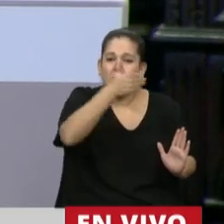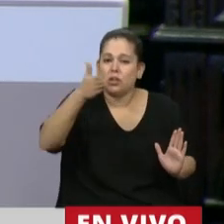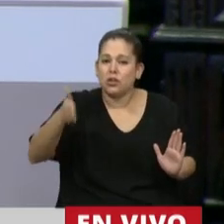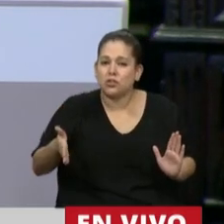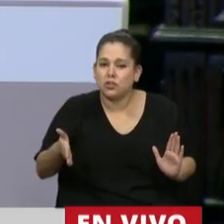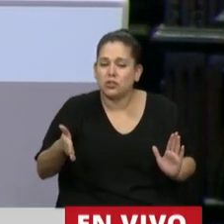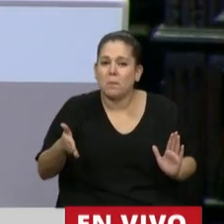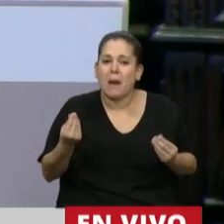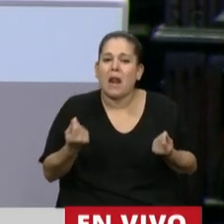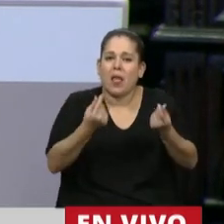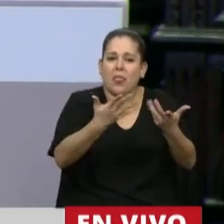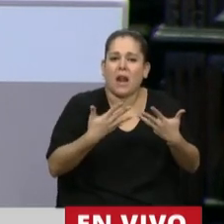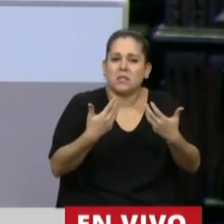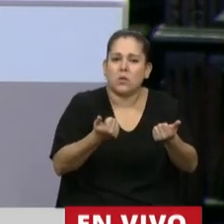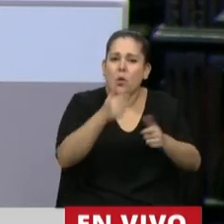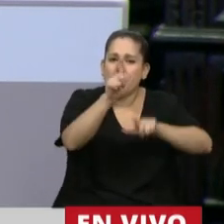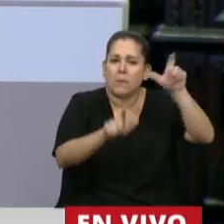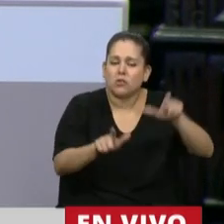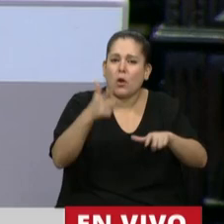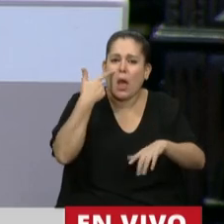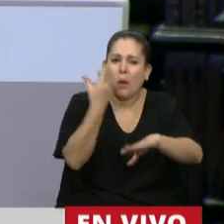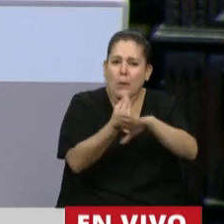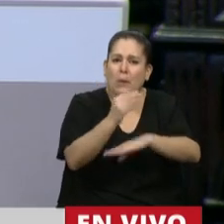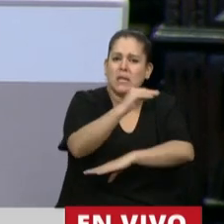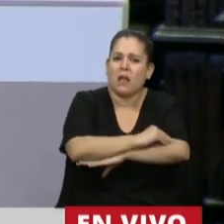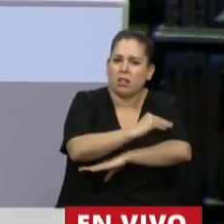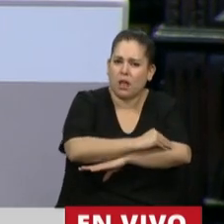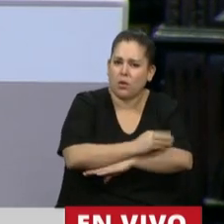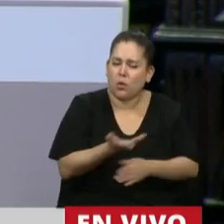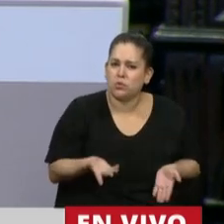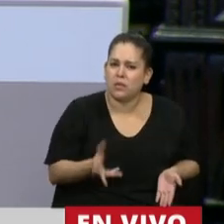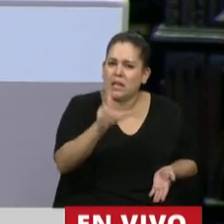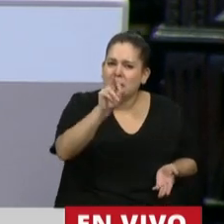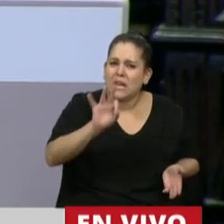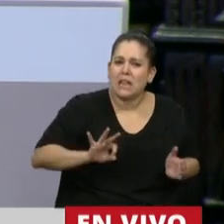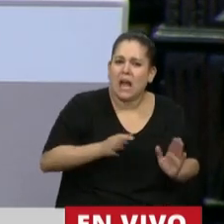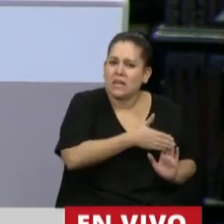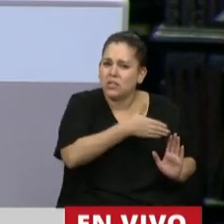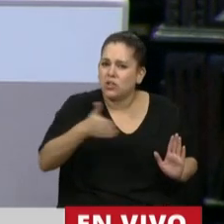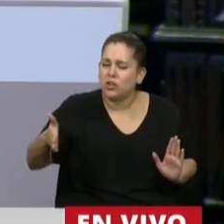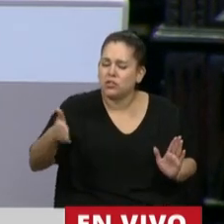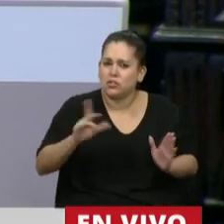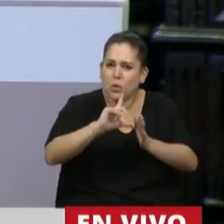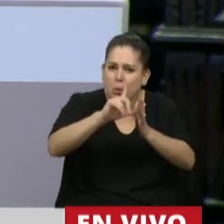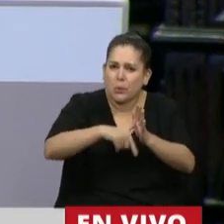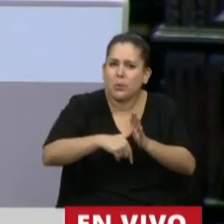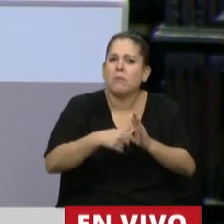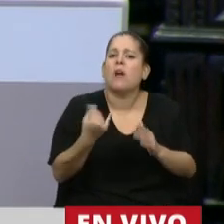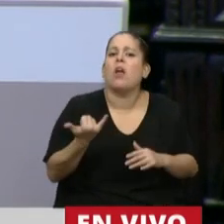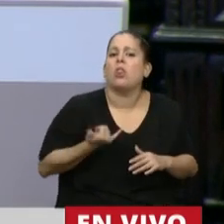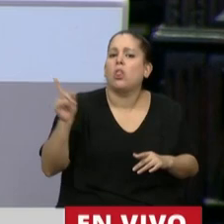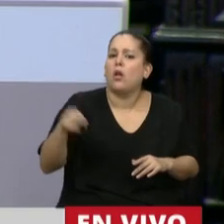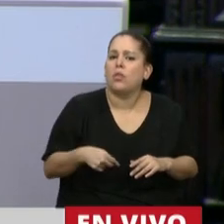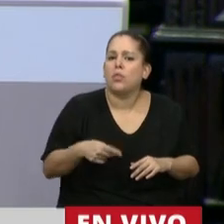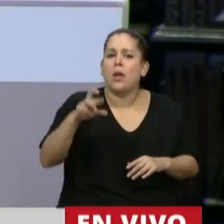años para darle salud a los santacruceños. ¿Y saben de dónde vino la diputada Ricci? Sí, de Perito Moreno,